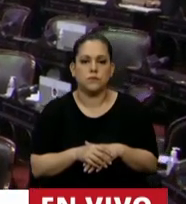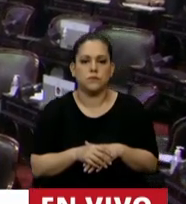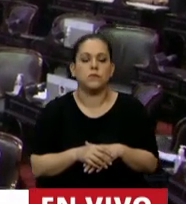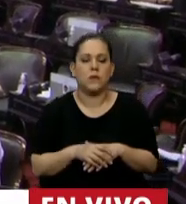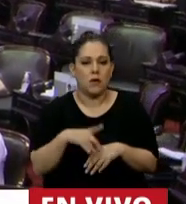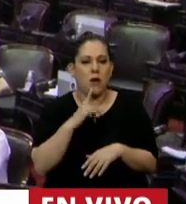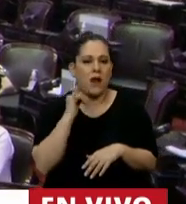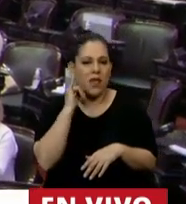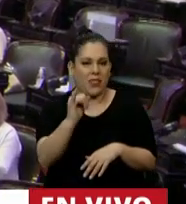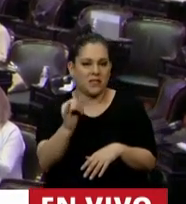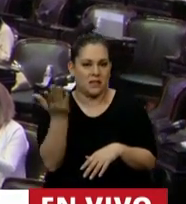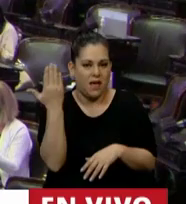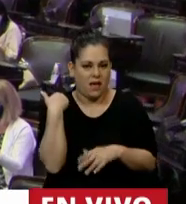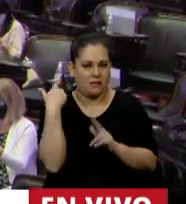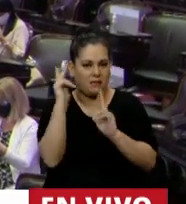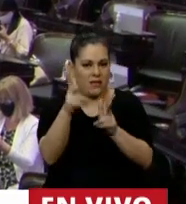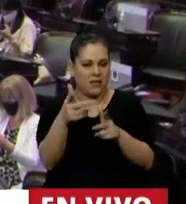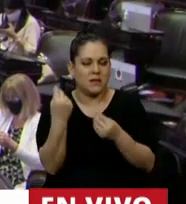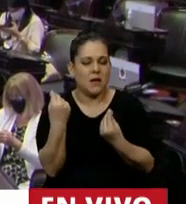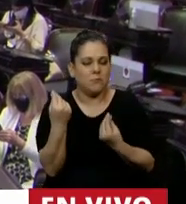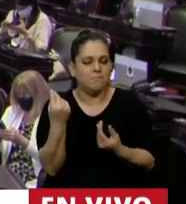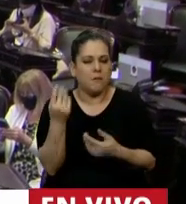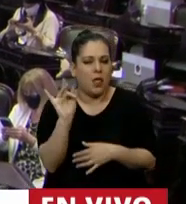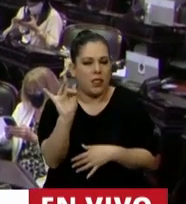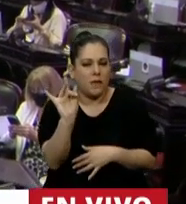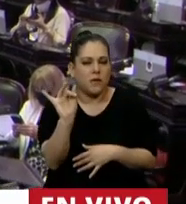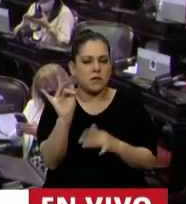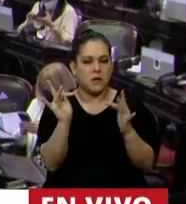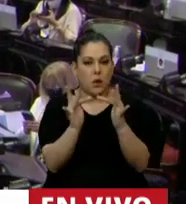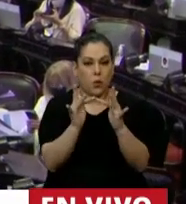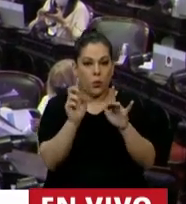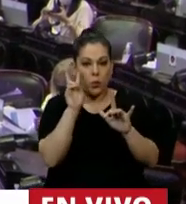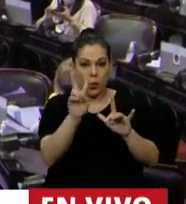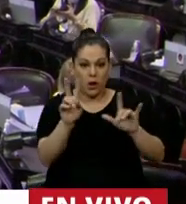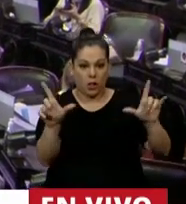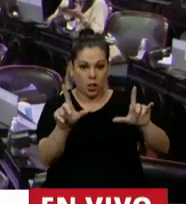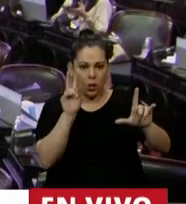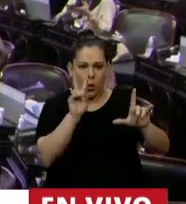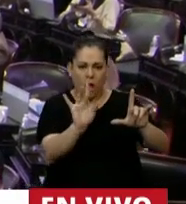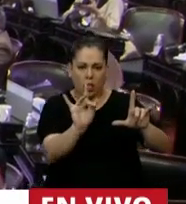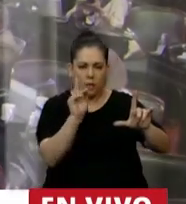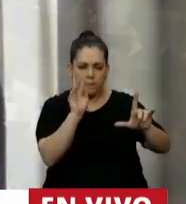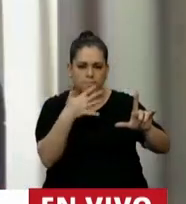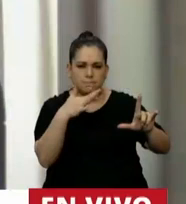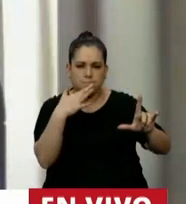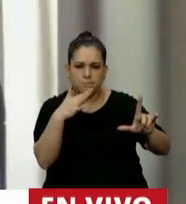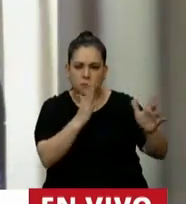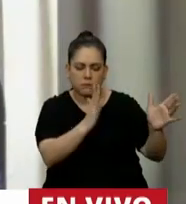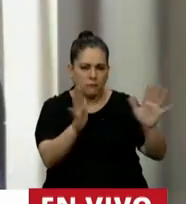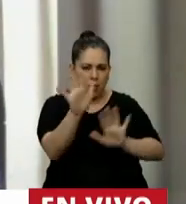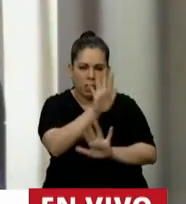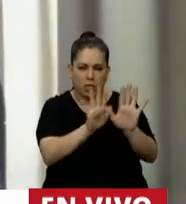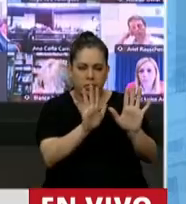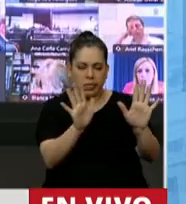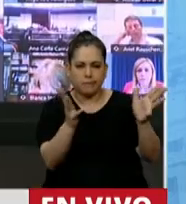Le decía, Presidente, lo difícil que es seguir la sesión remota. Y que muchas veces eso no forma